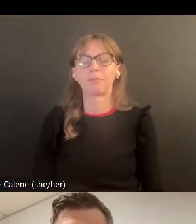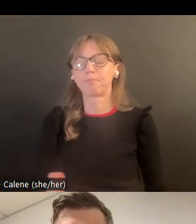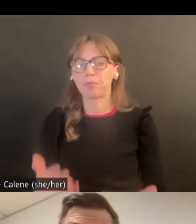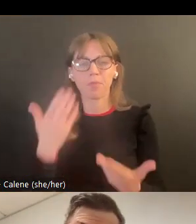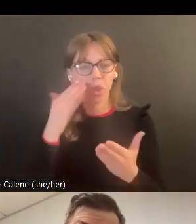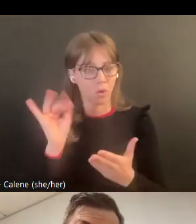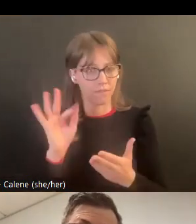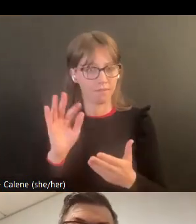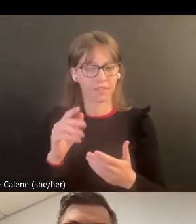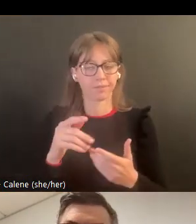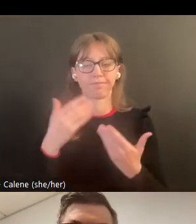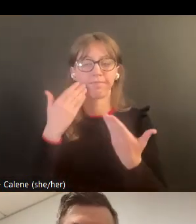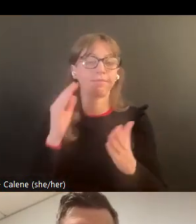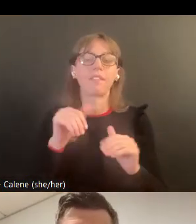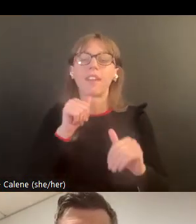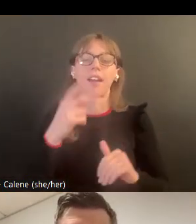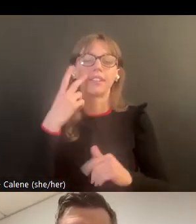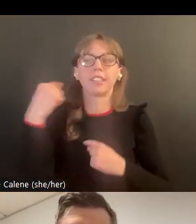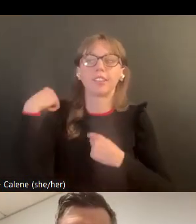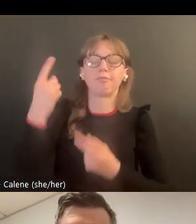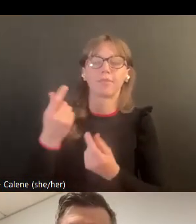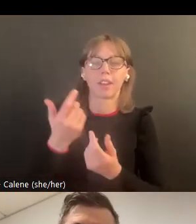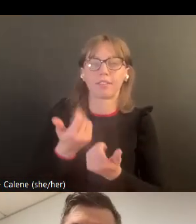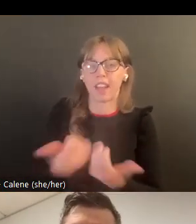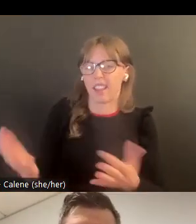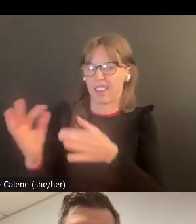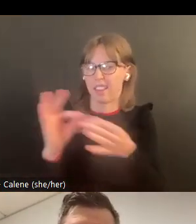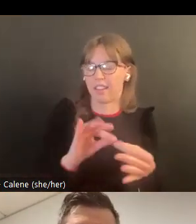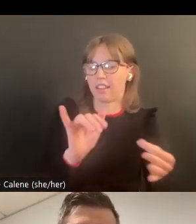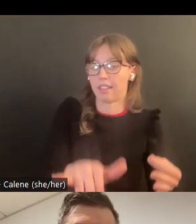Es una buena pregunta en sí. No sé si hay en sí